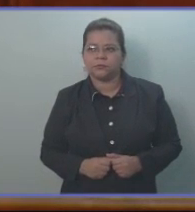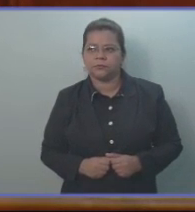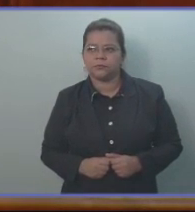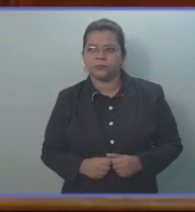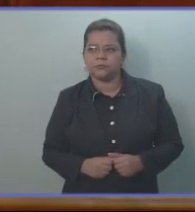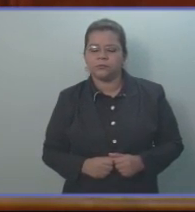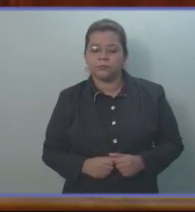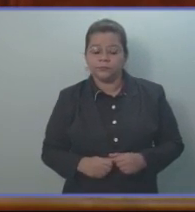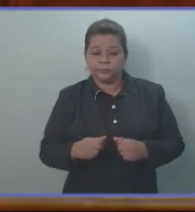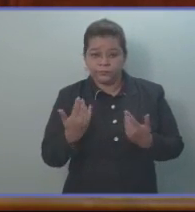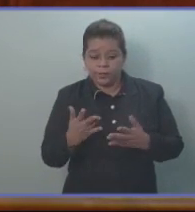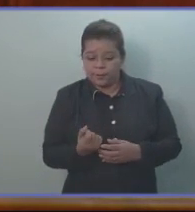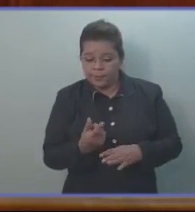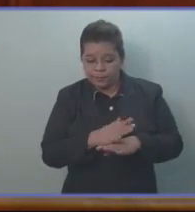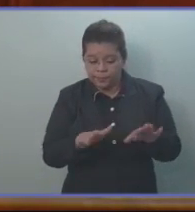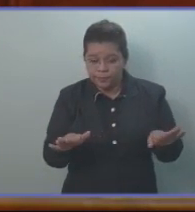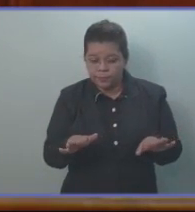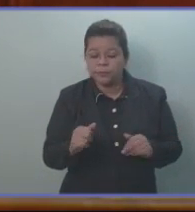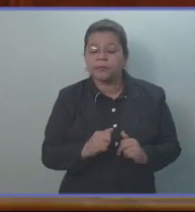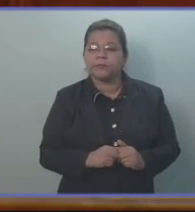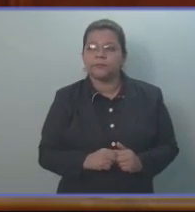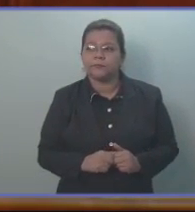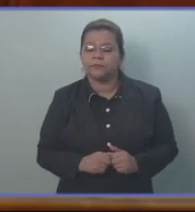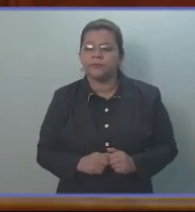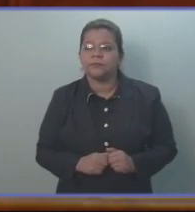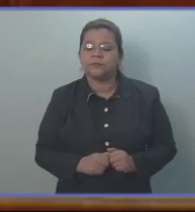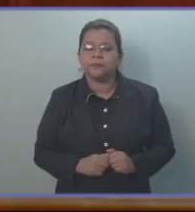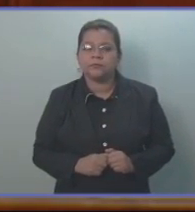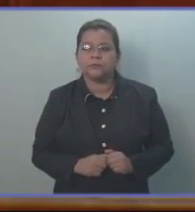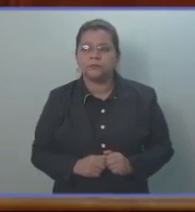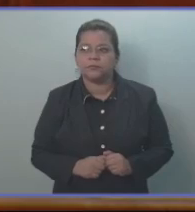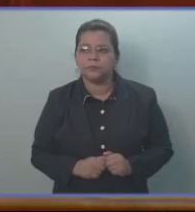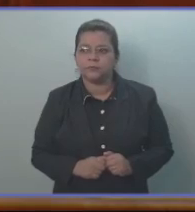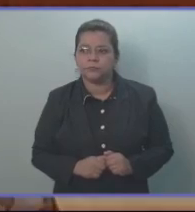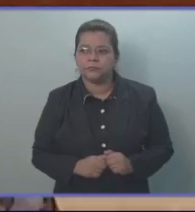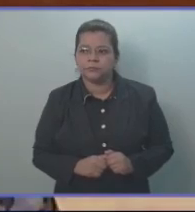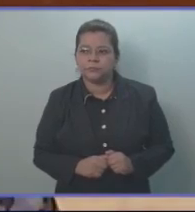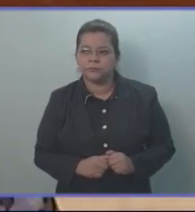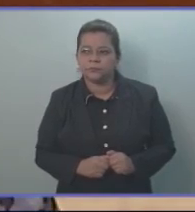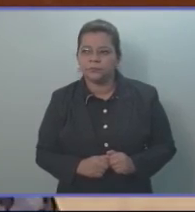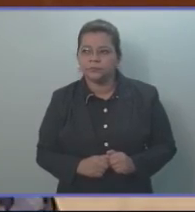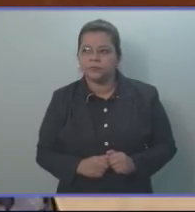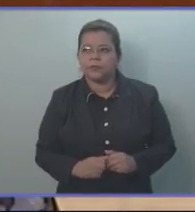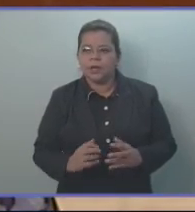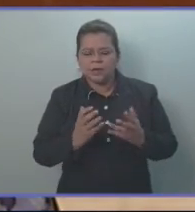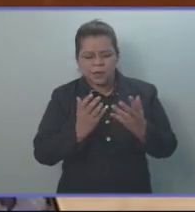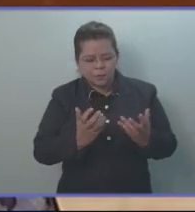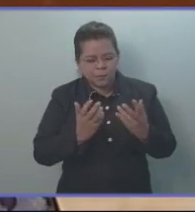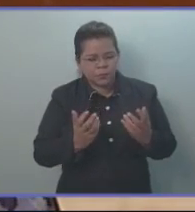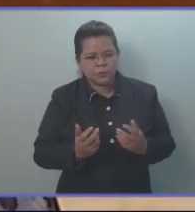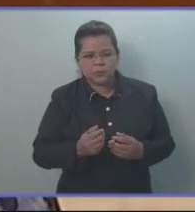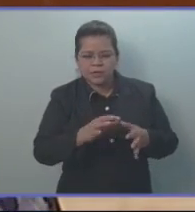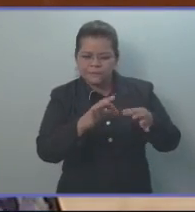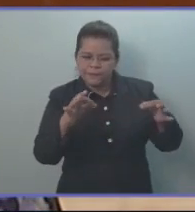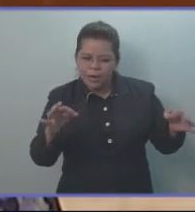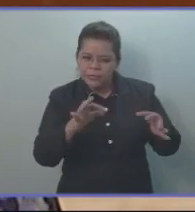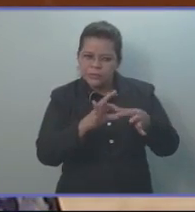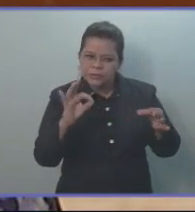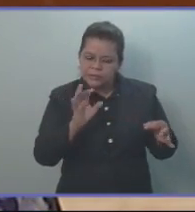Ya para finalizar, señora embajadora, hay varios adagios populares